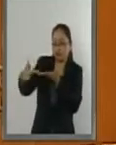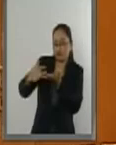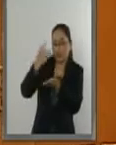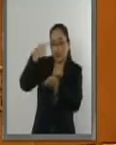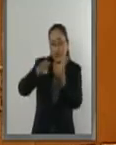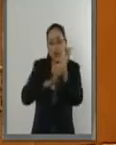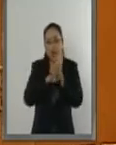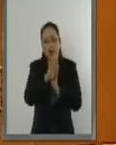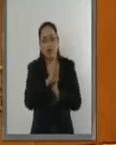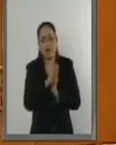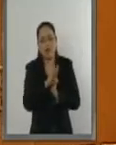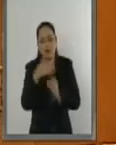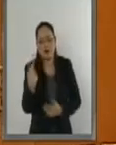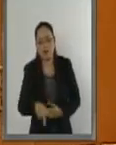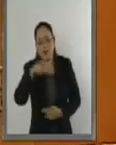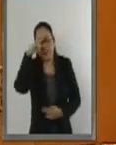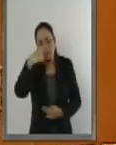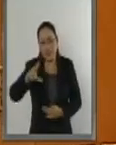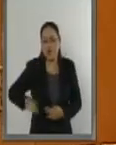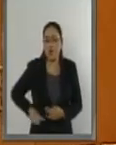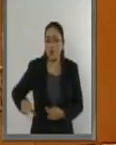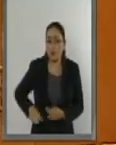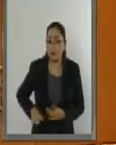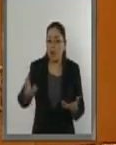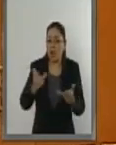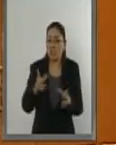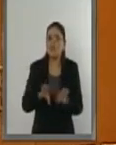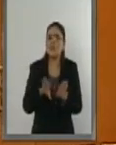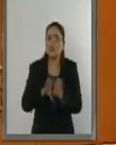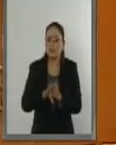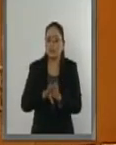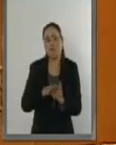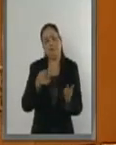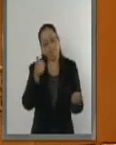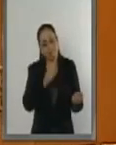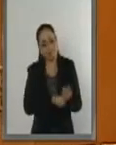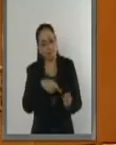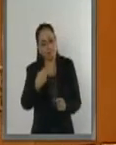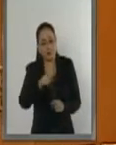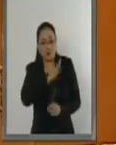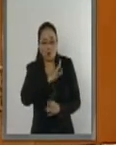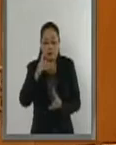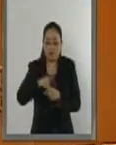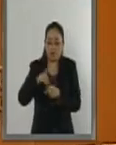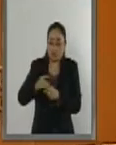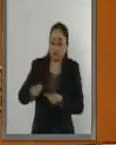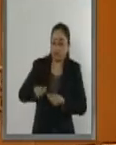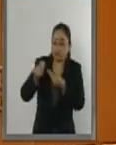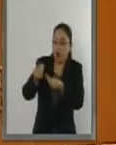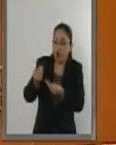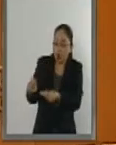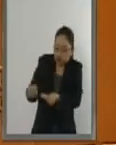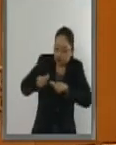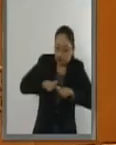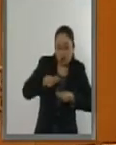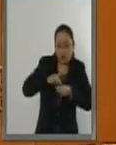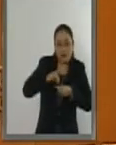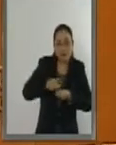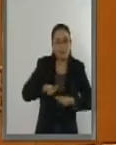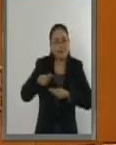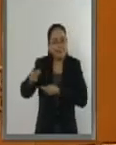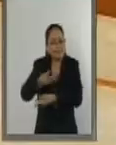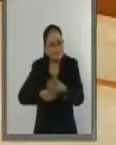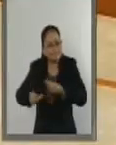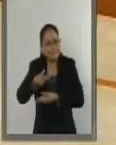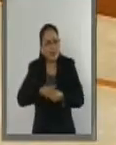lleve a cabo el Estado mexicano, tanto en su carácter de donante como de receptor, deberán tener